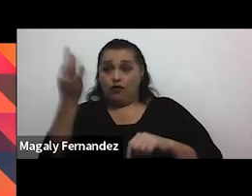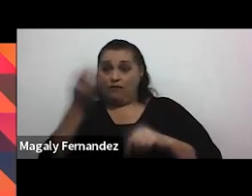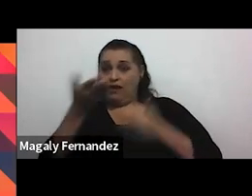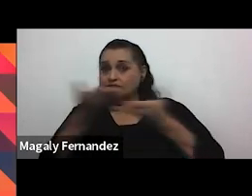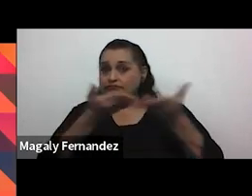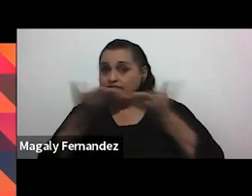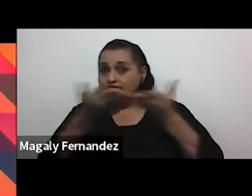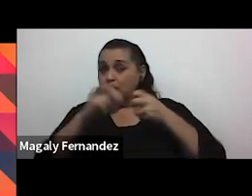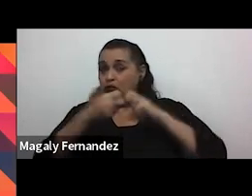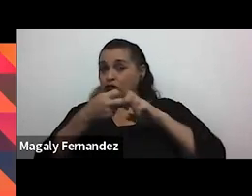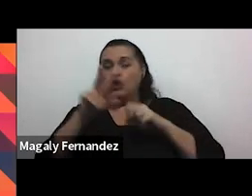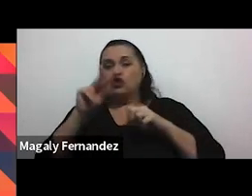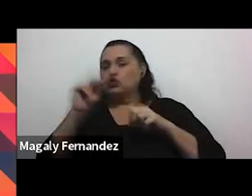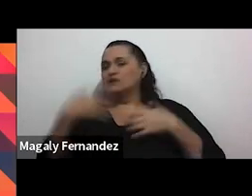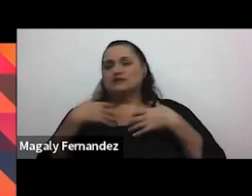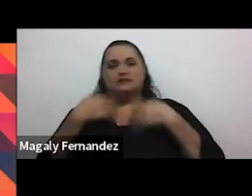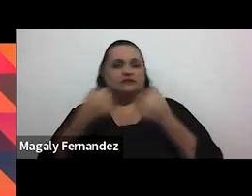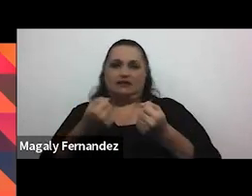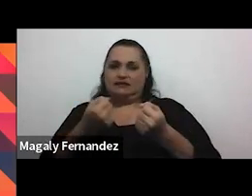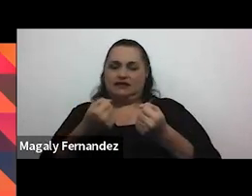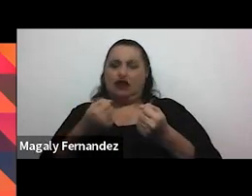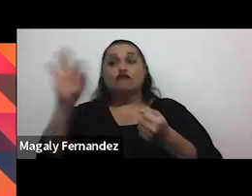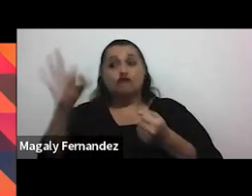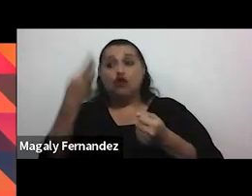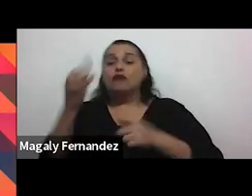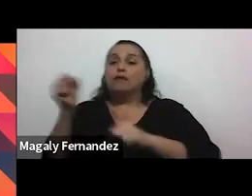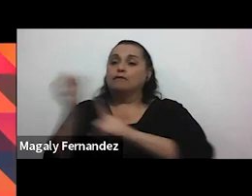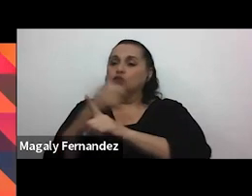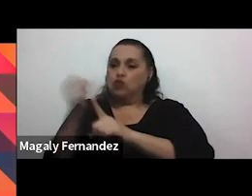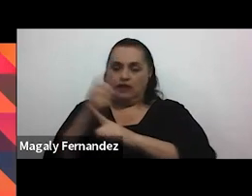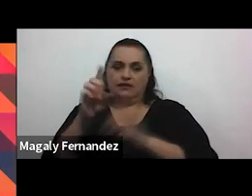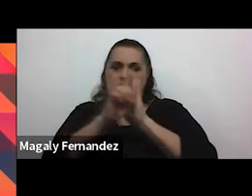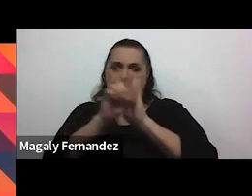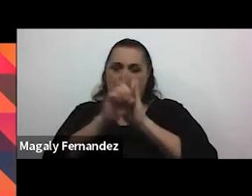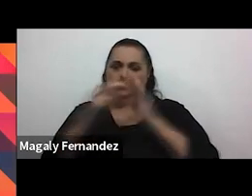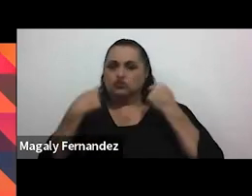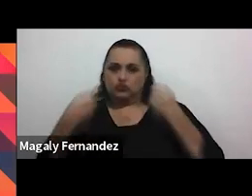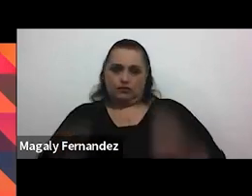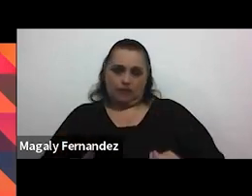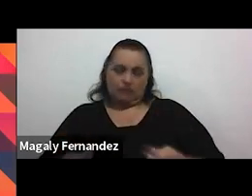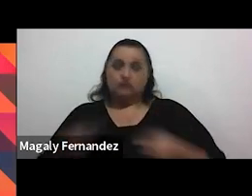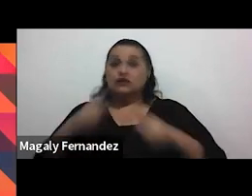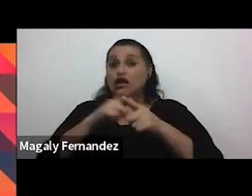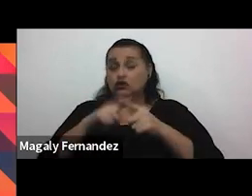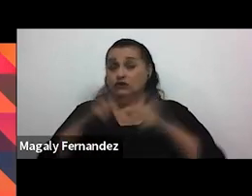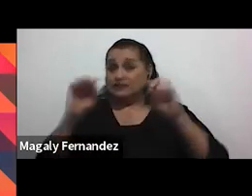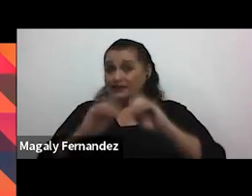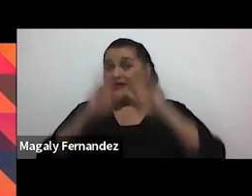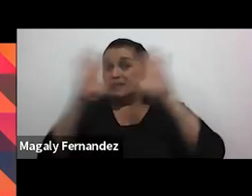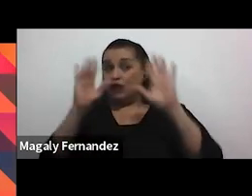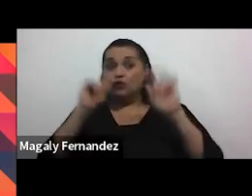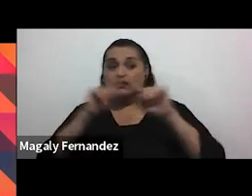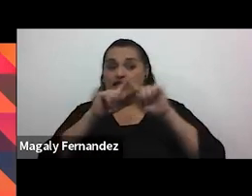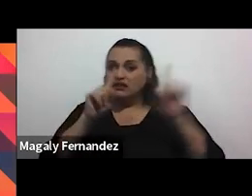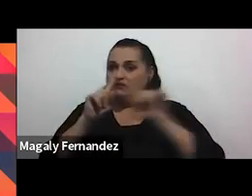no es una forma sana sino que es una forma que violenta los derechos humanos entonces claramente ahí esa diferenciación